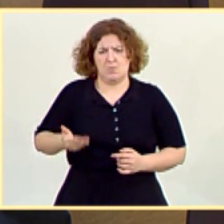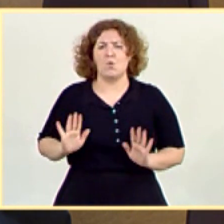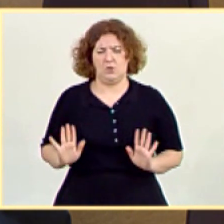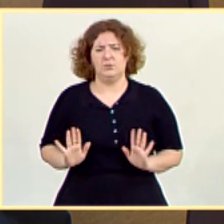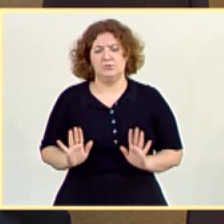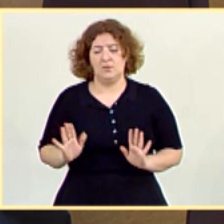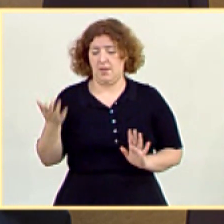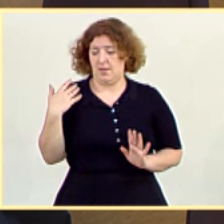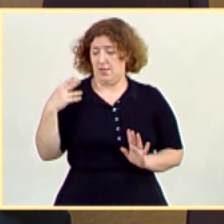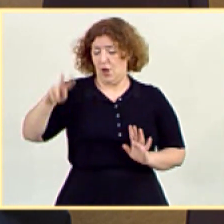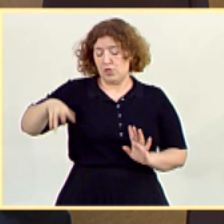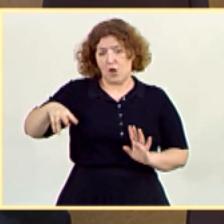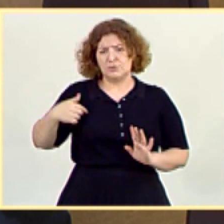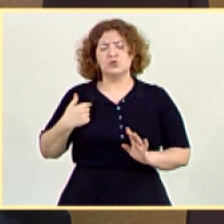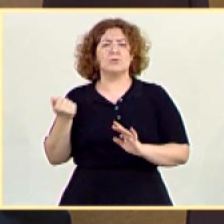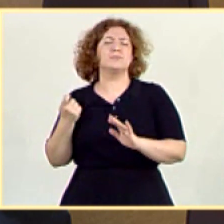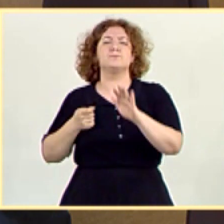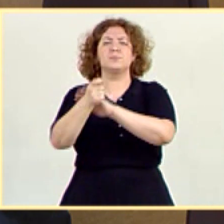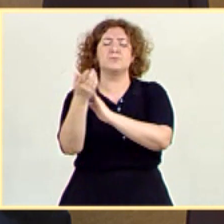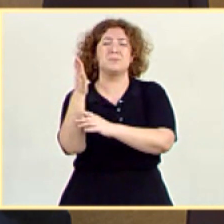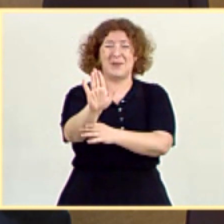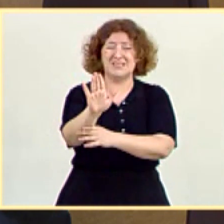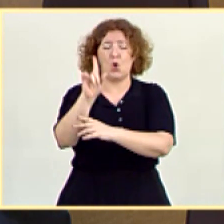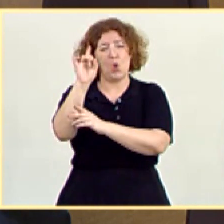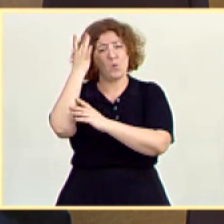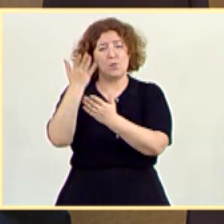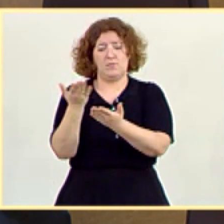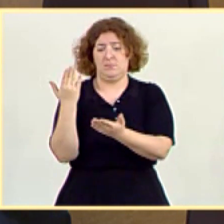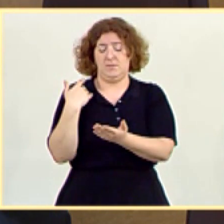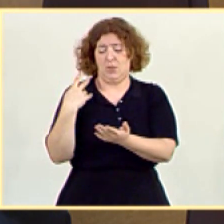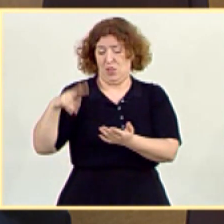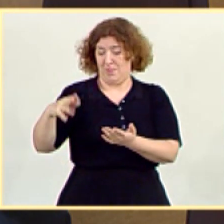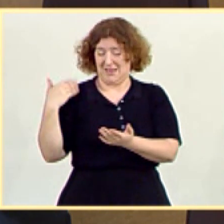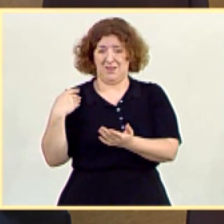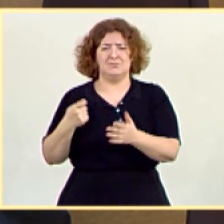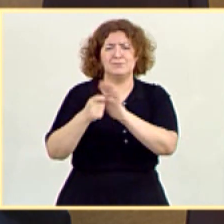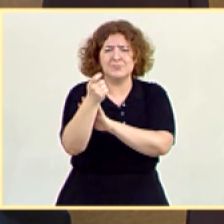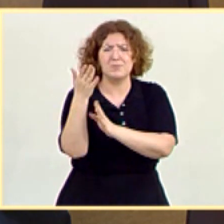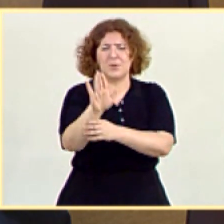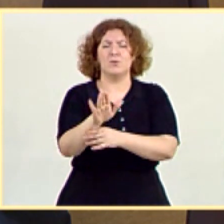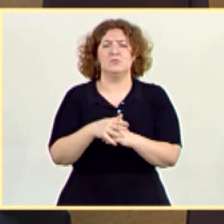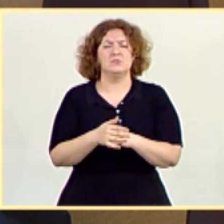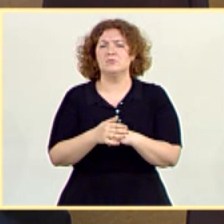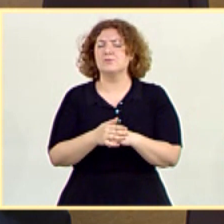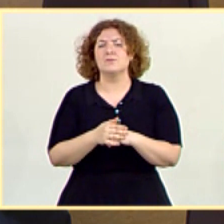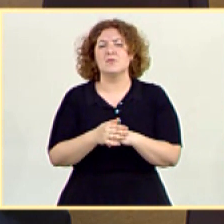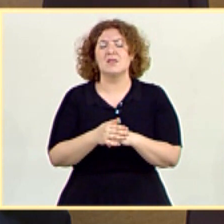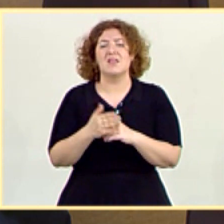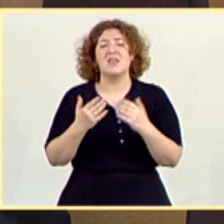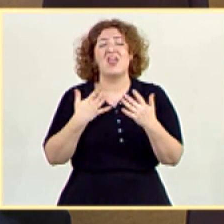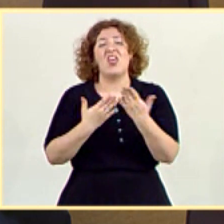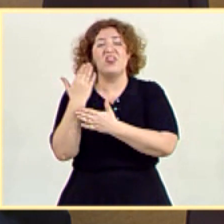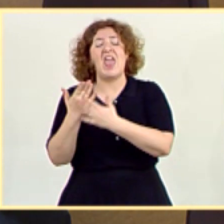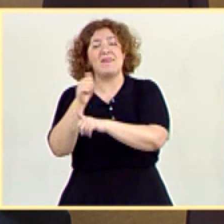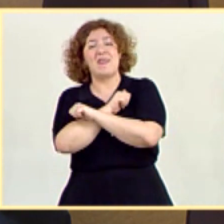De hecho, hace dos meses que en el Congreso de los Diputados presentamos una propuesta y ya hace dos meses que presentamos una propuesta para que no se descuenten los días de